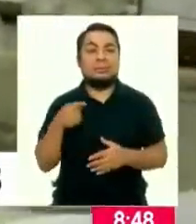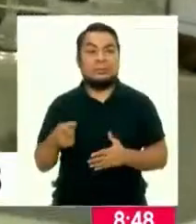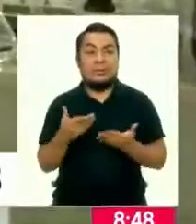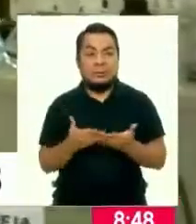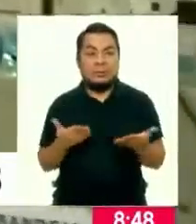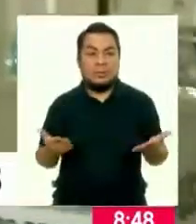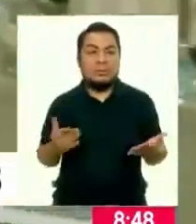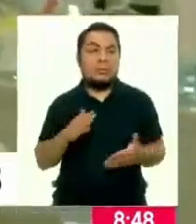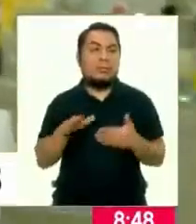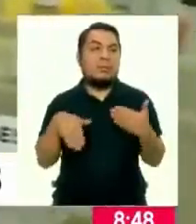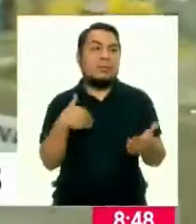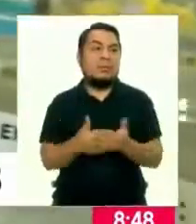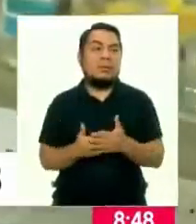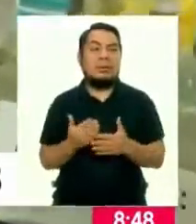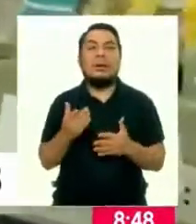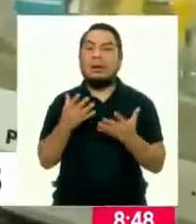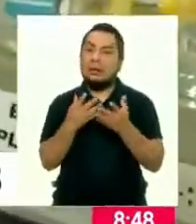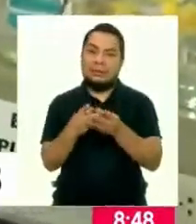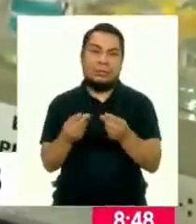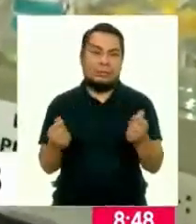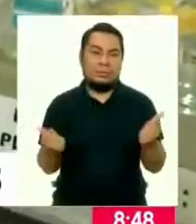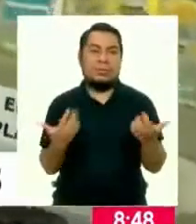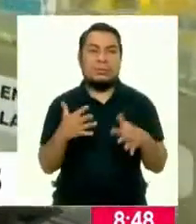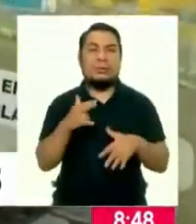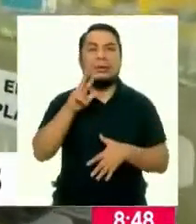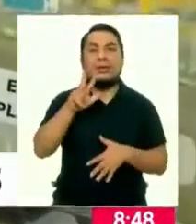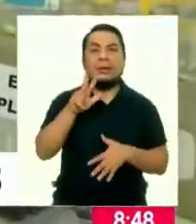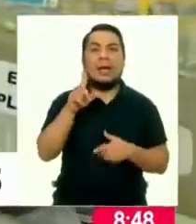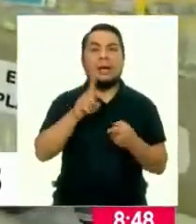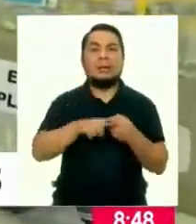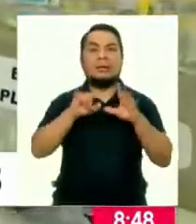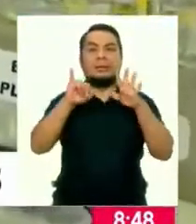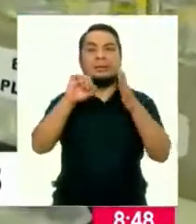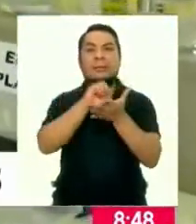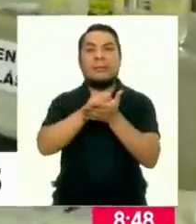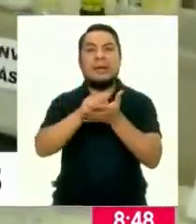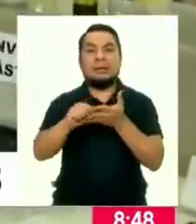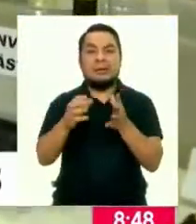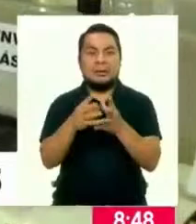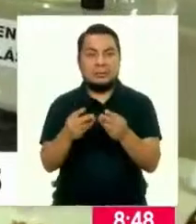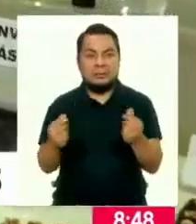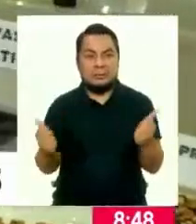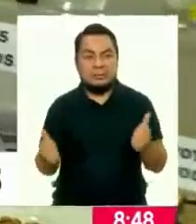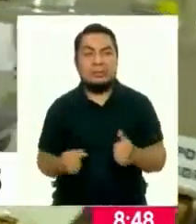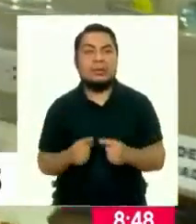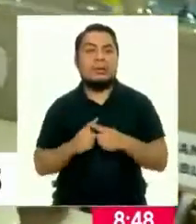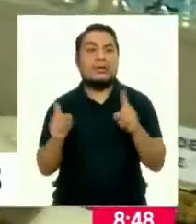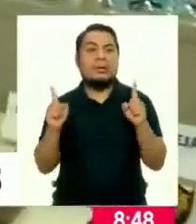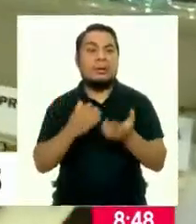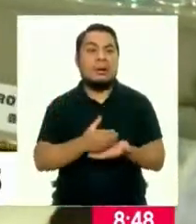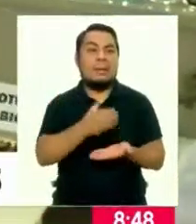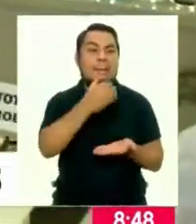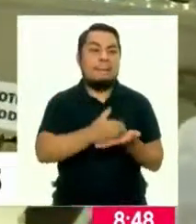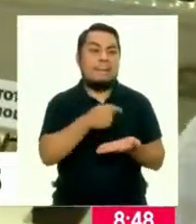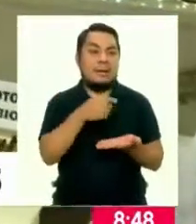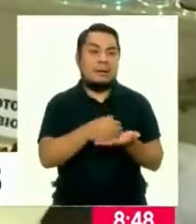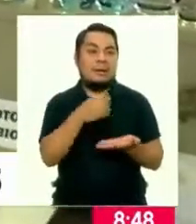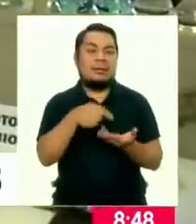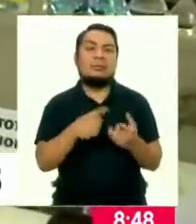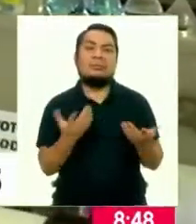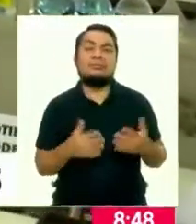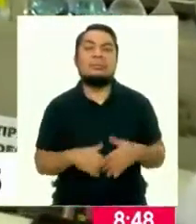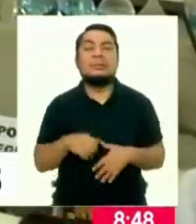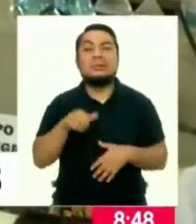productos son totalmente biodegradables, tardan entre tres a seis meses en degradarse, a diferencia de los envases plásticos que